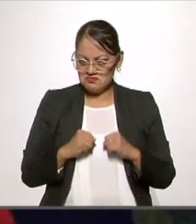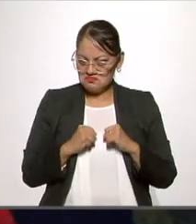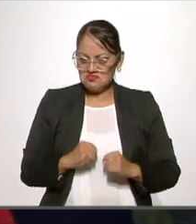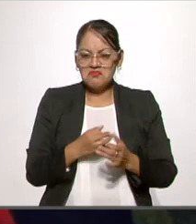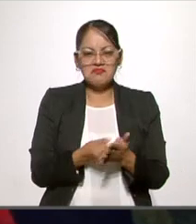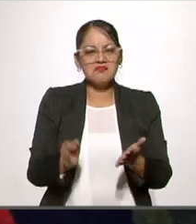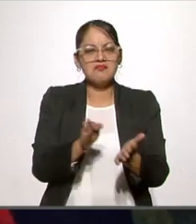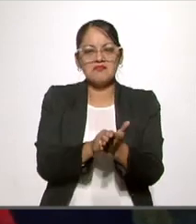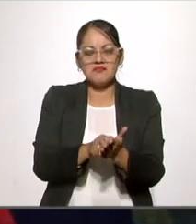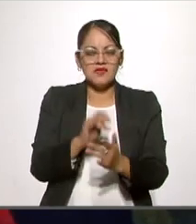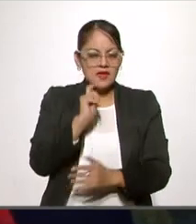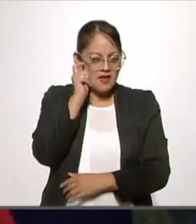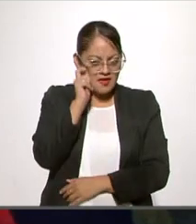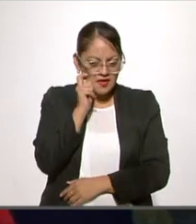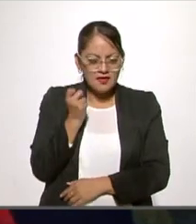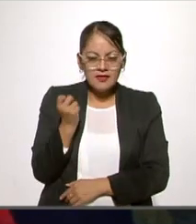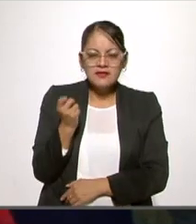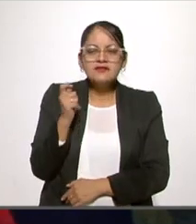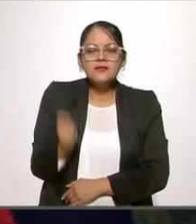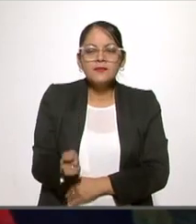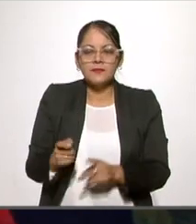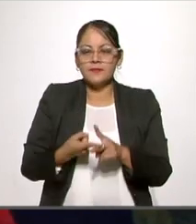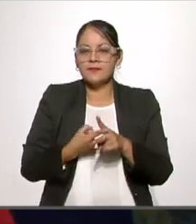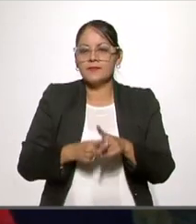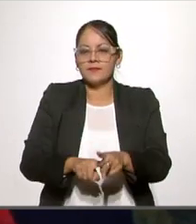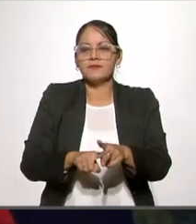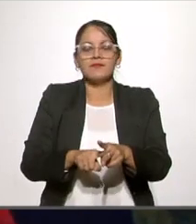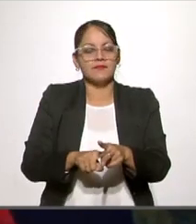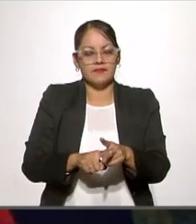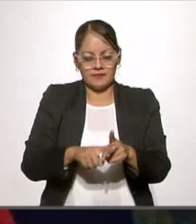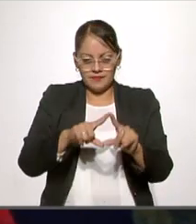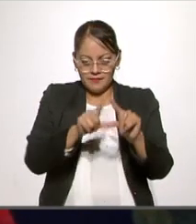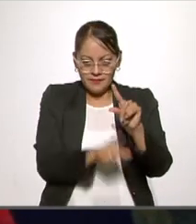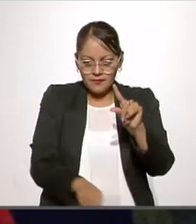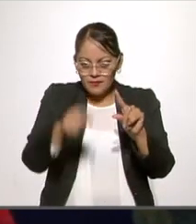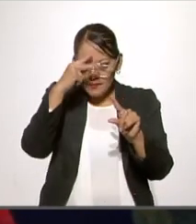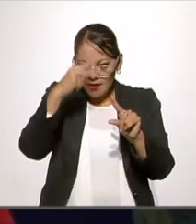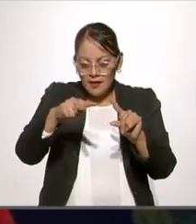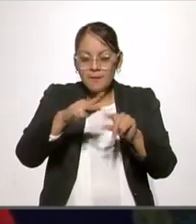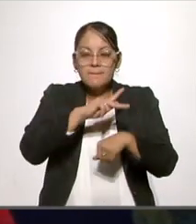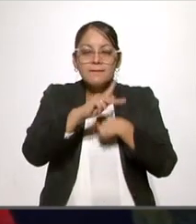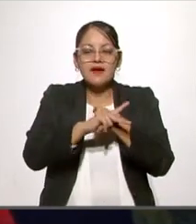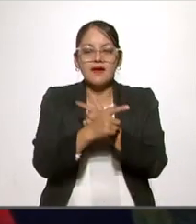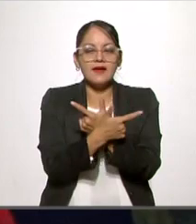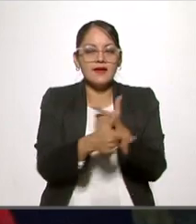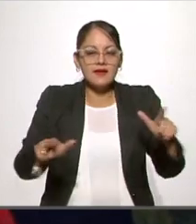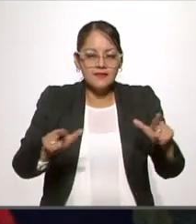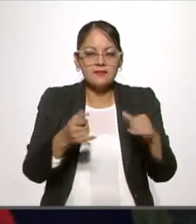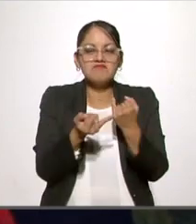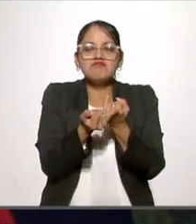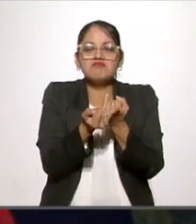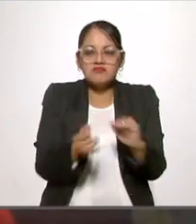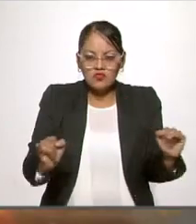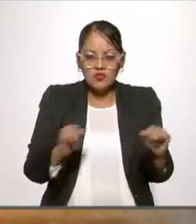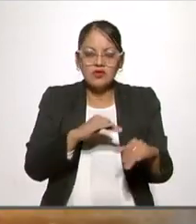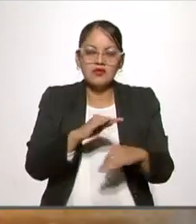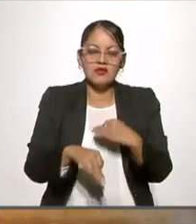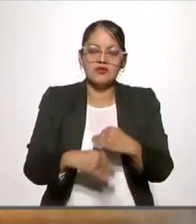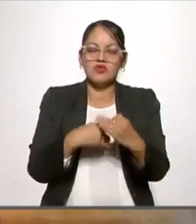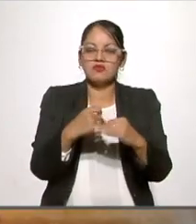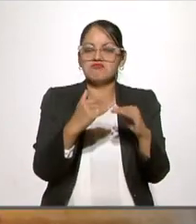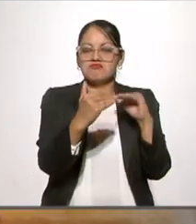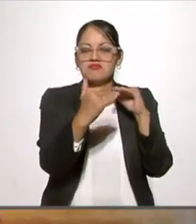Guerrero hizo posible el surgimiento de México como una nación libre, independiente y soberana.